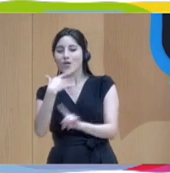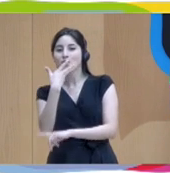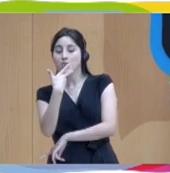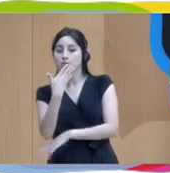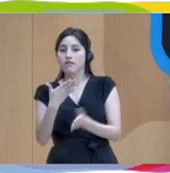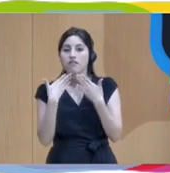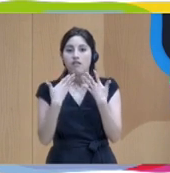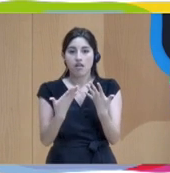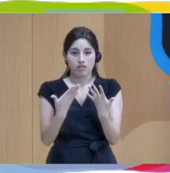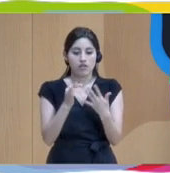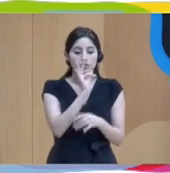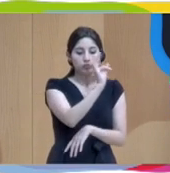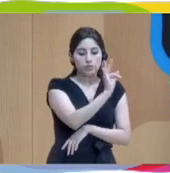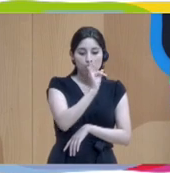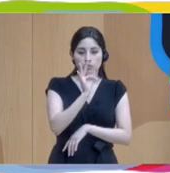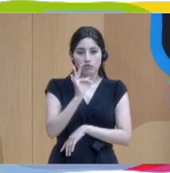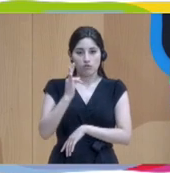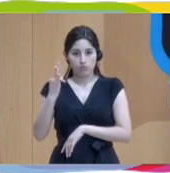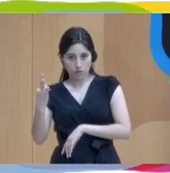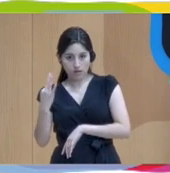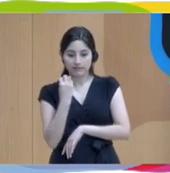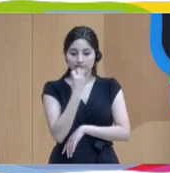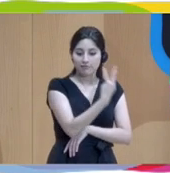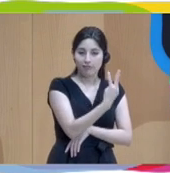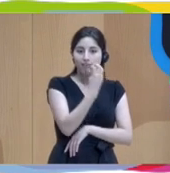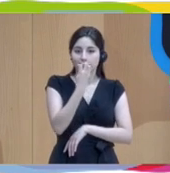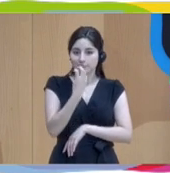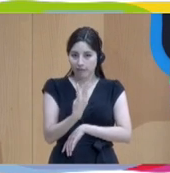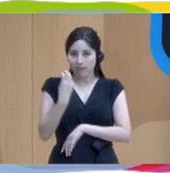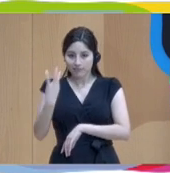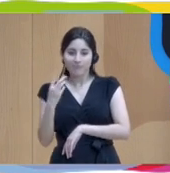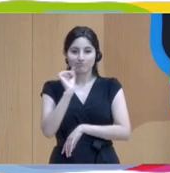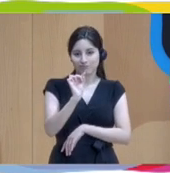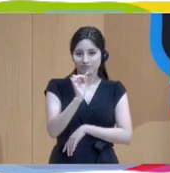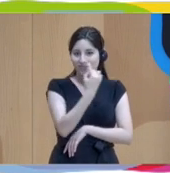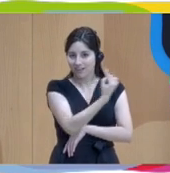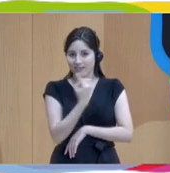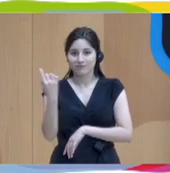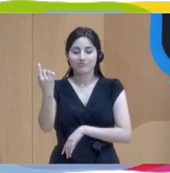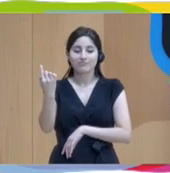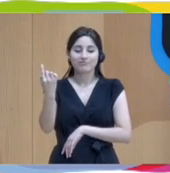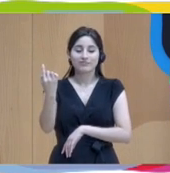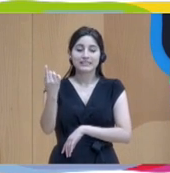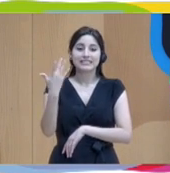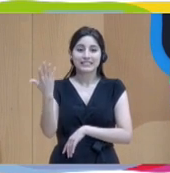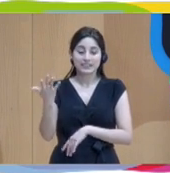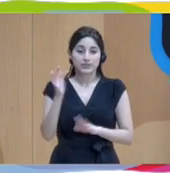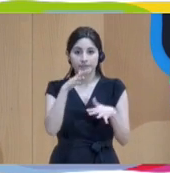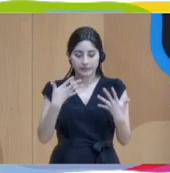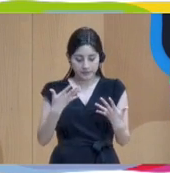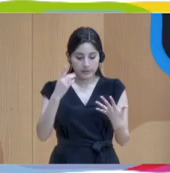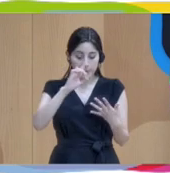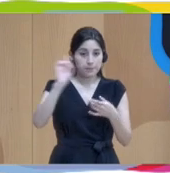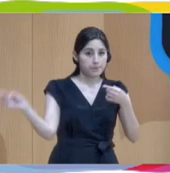de tres rondas de preguntas, tres minutos para cada una de ellas. y nos hemos de situar ya en la